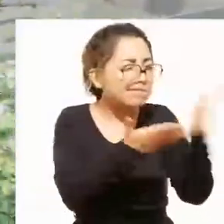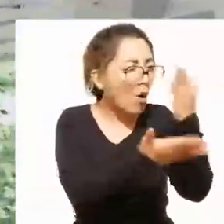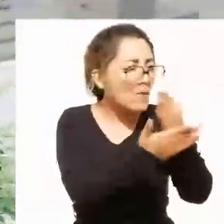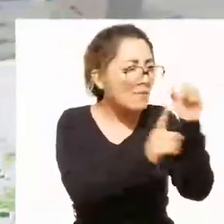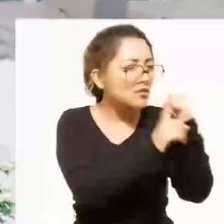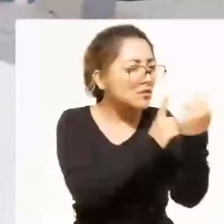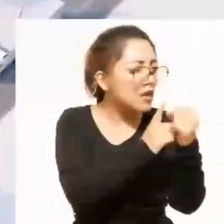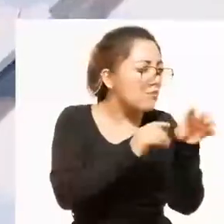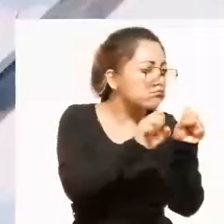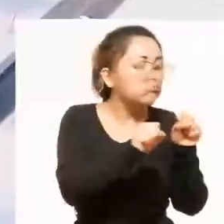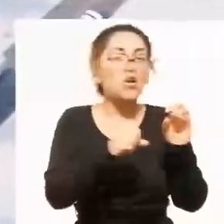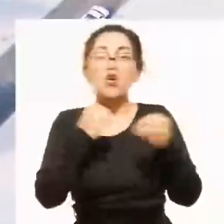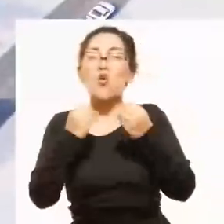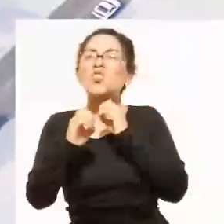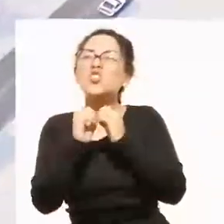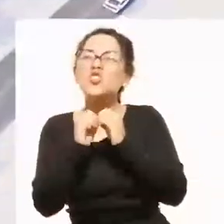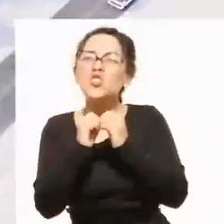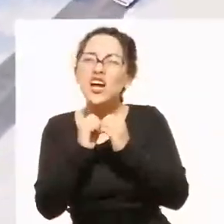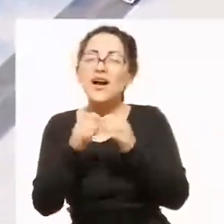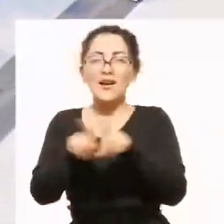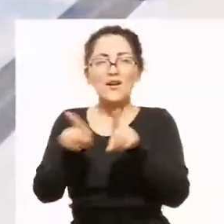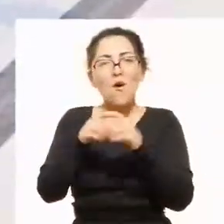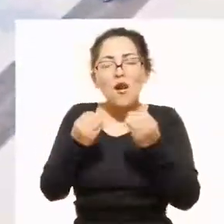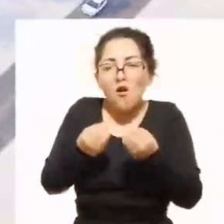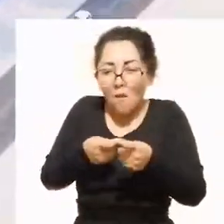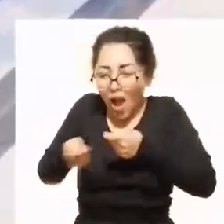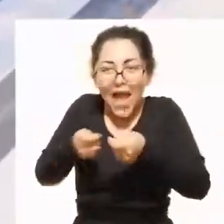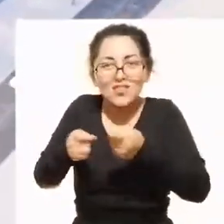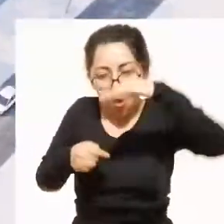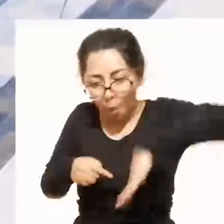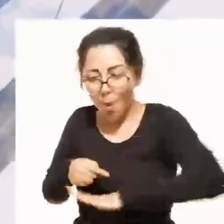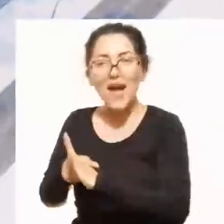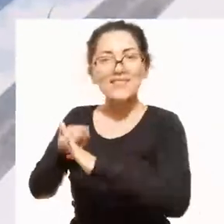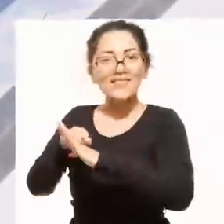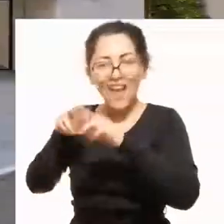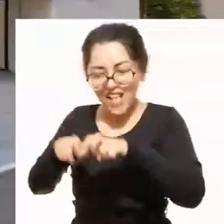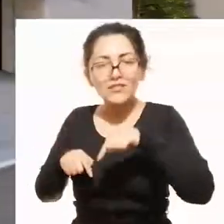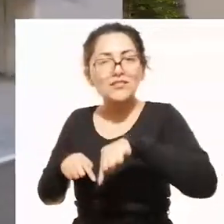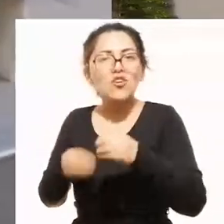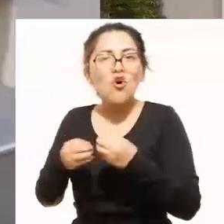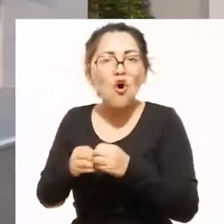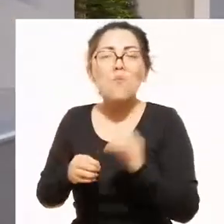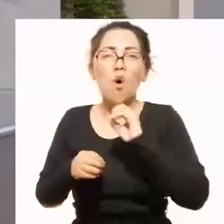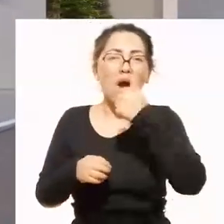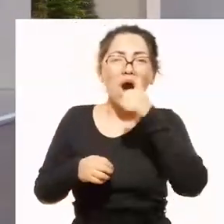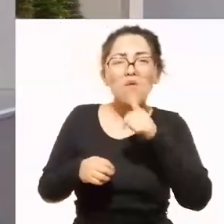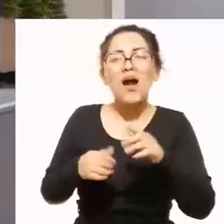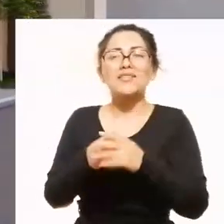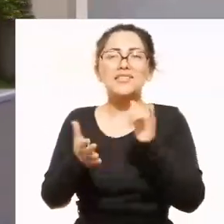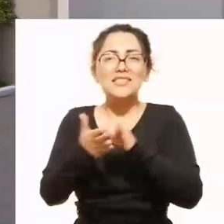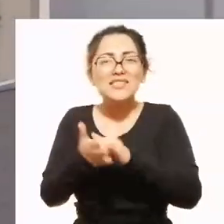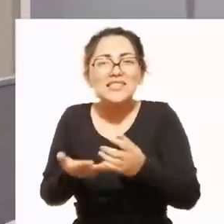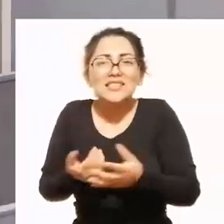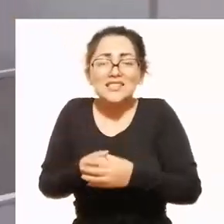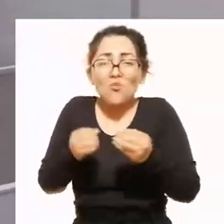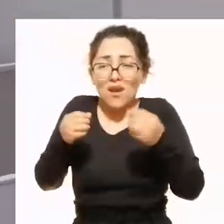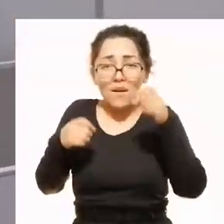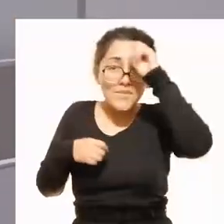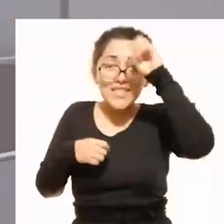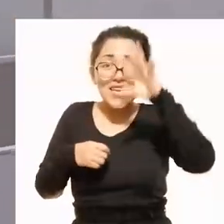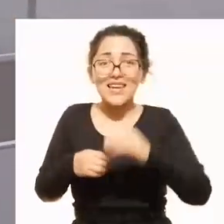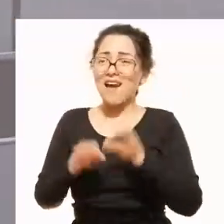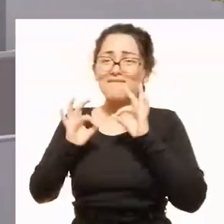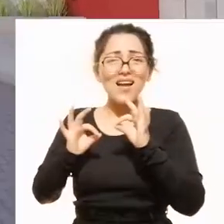de conflictos sociales y modelos de resolución, gestión integral de cuencas, además de ciencias de la sostenibilidad y